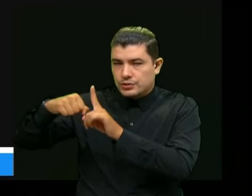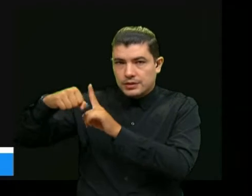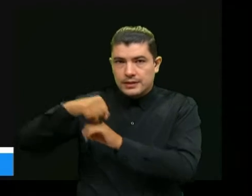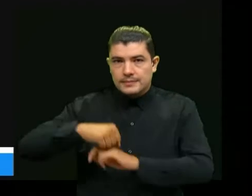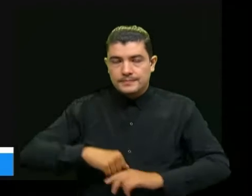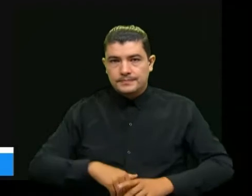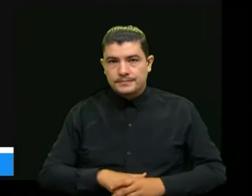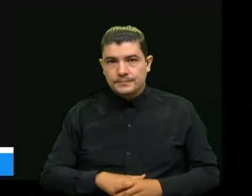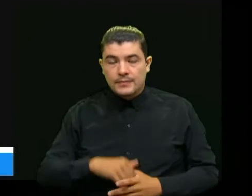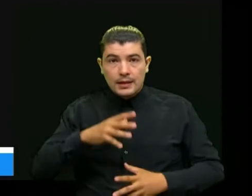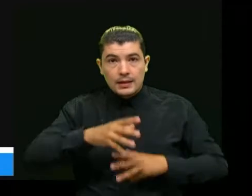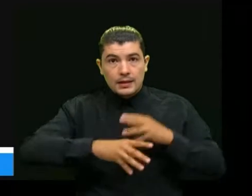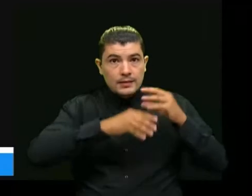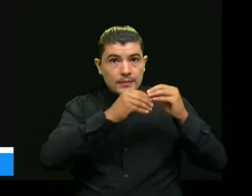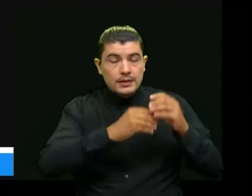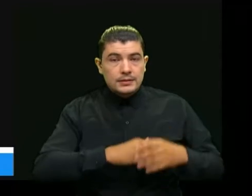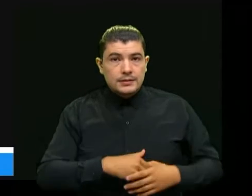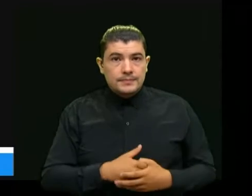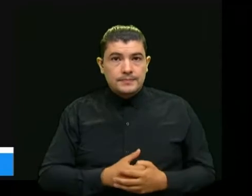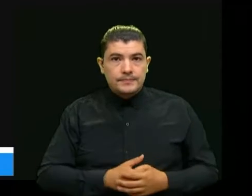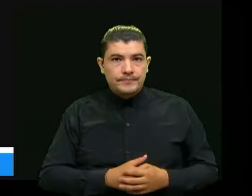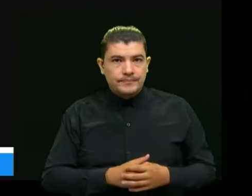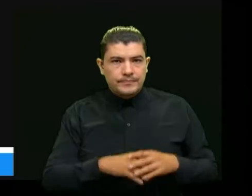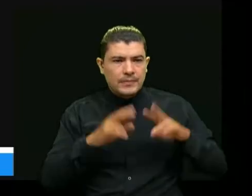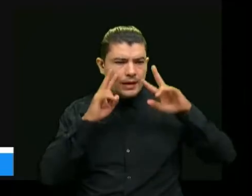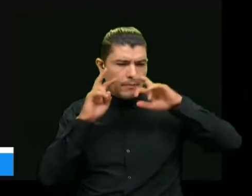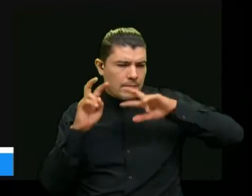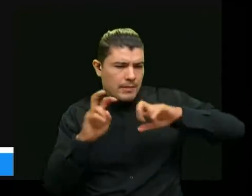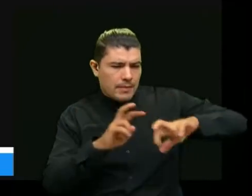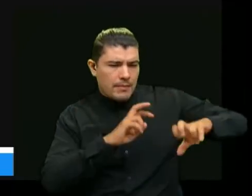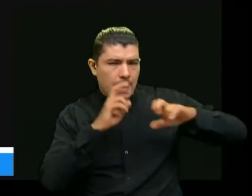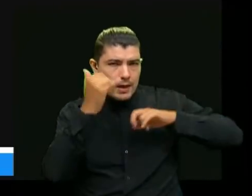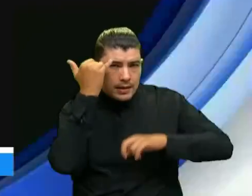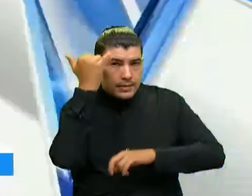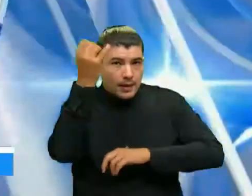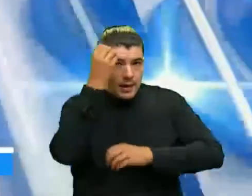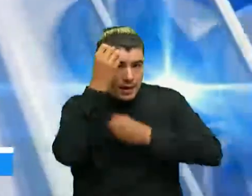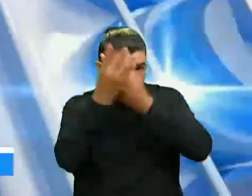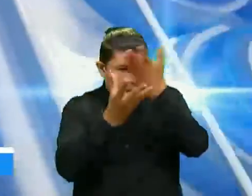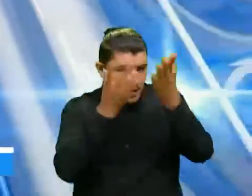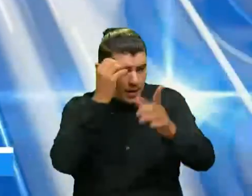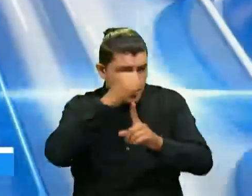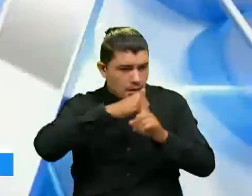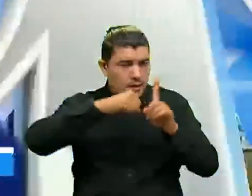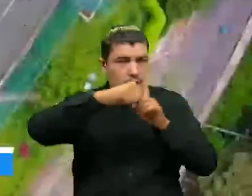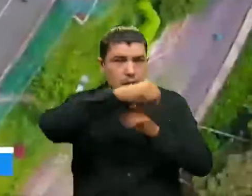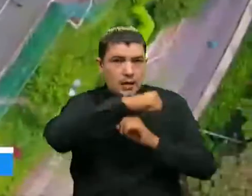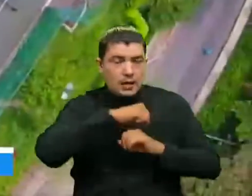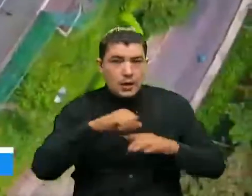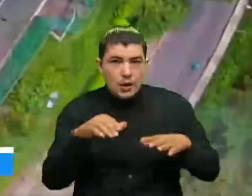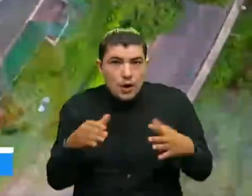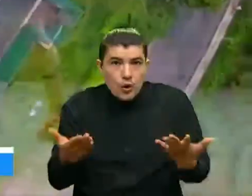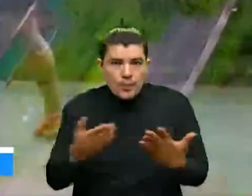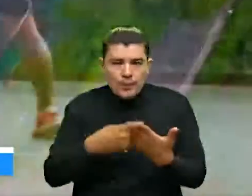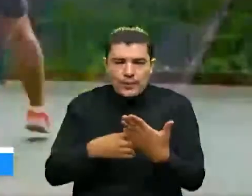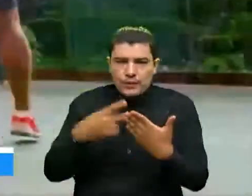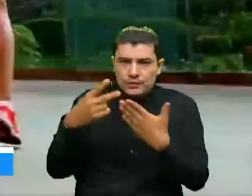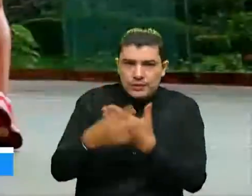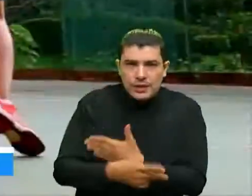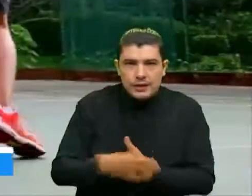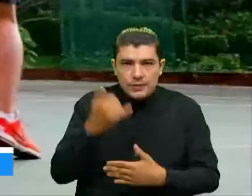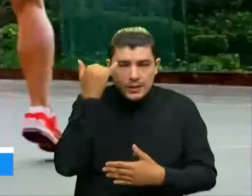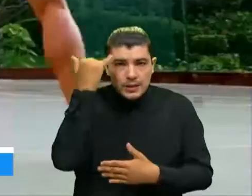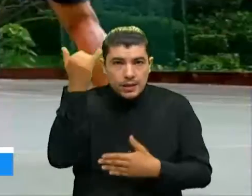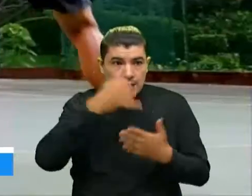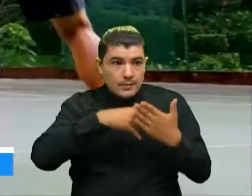dinámica muy importante de investigación alrededor de la innovación social que se traduce en proyectos y iniciativas